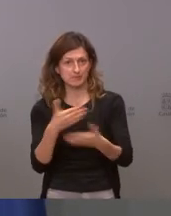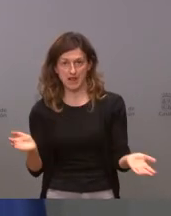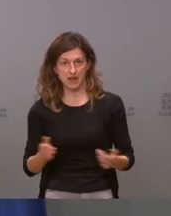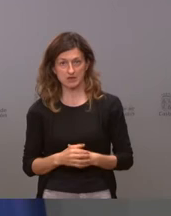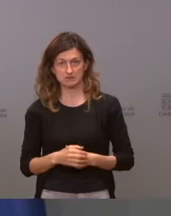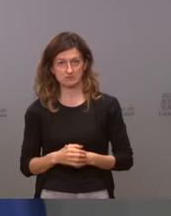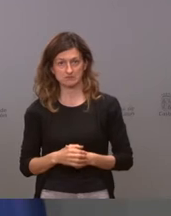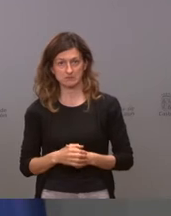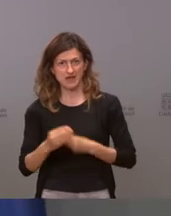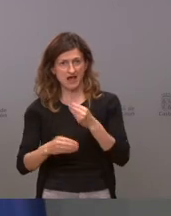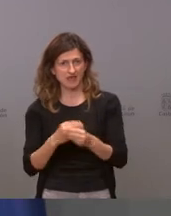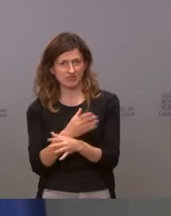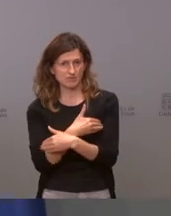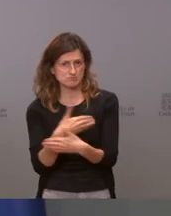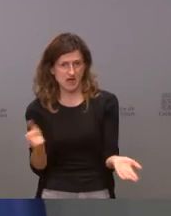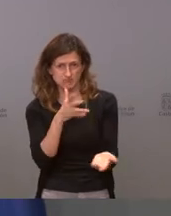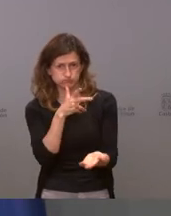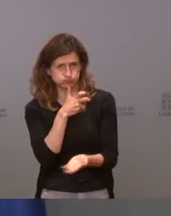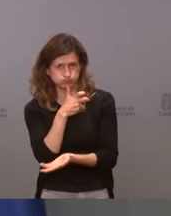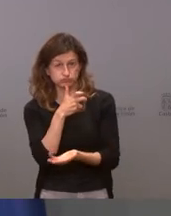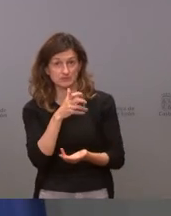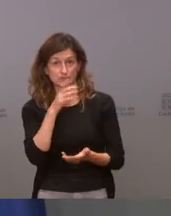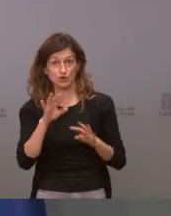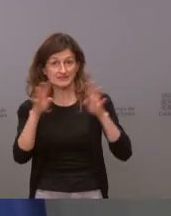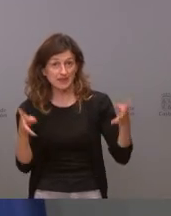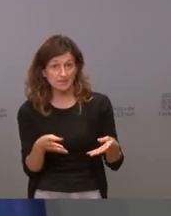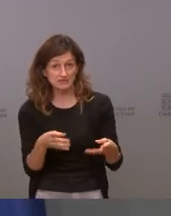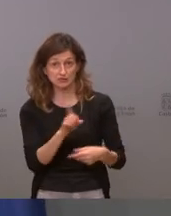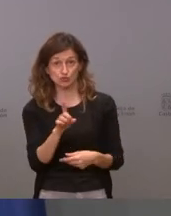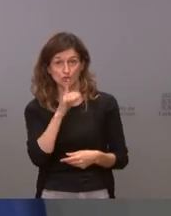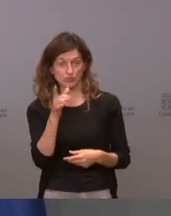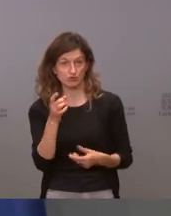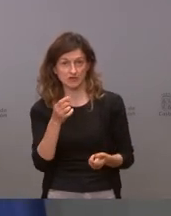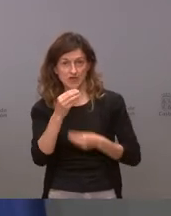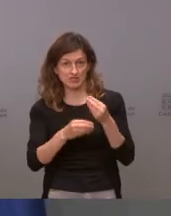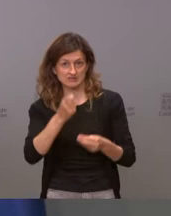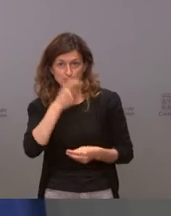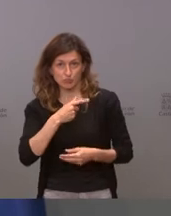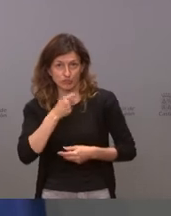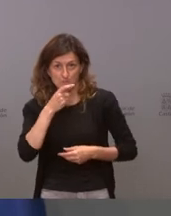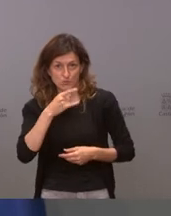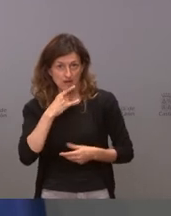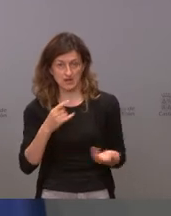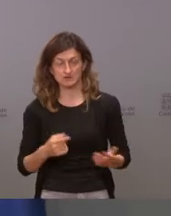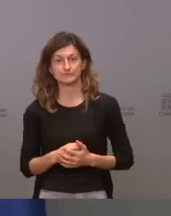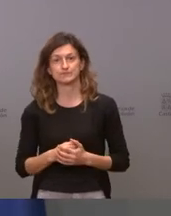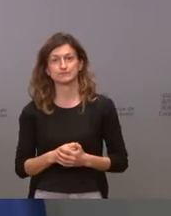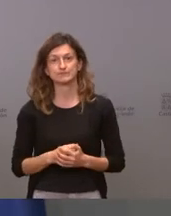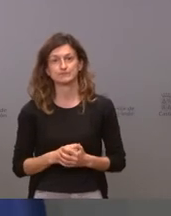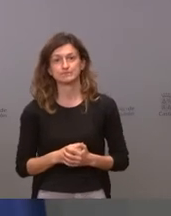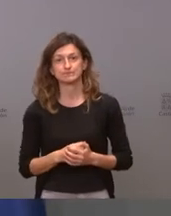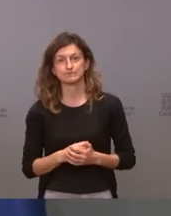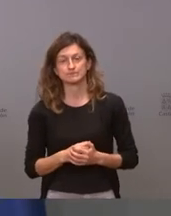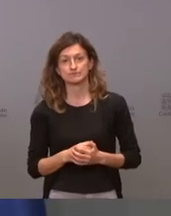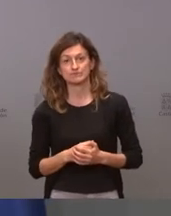pero mal rematadamente mal pero no porque sea telemático porque es que es una chapuza es una chapuza que